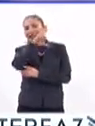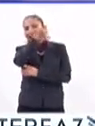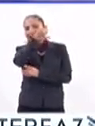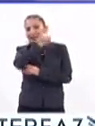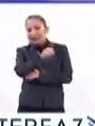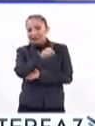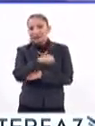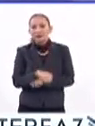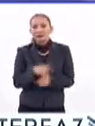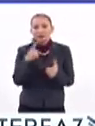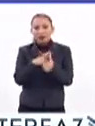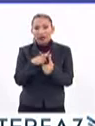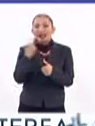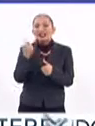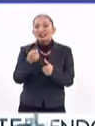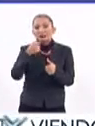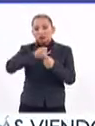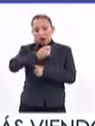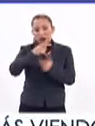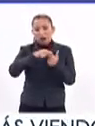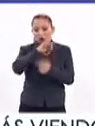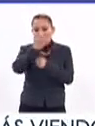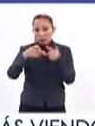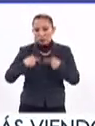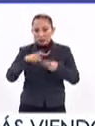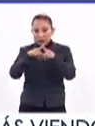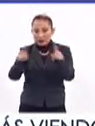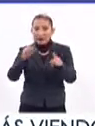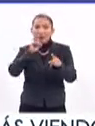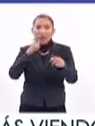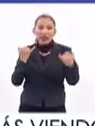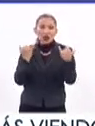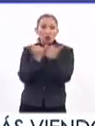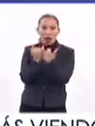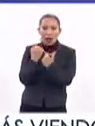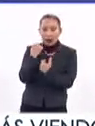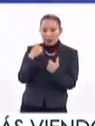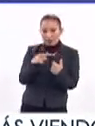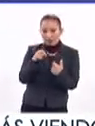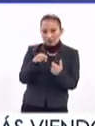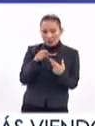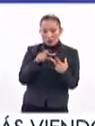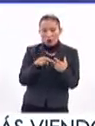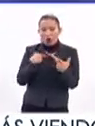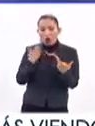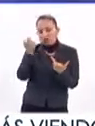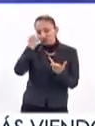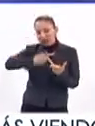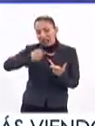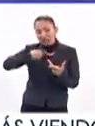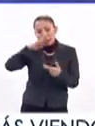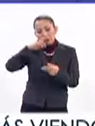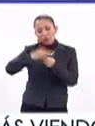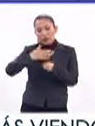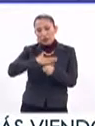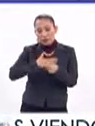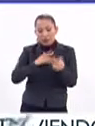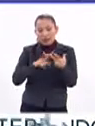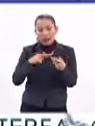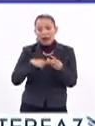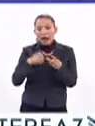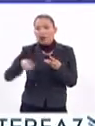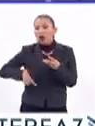ejes centrales. ¿Qué es la violencia? Todas las personas somos diferentes e iguales a la vez. Autoconcepto y corresponsabilidad.